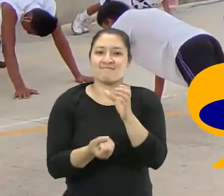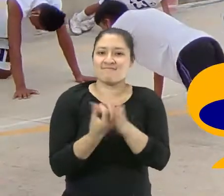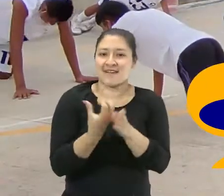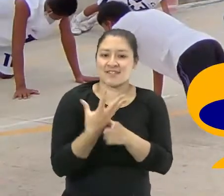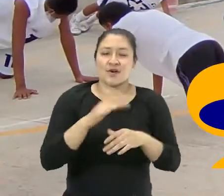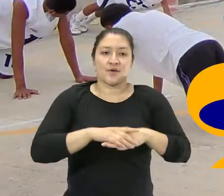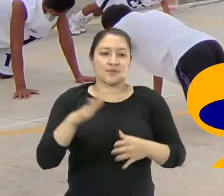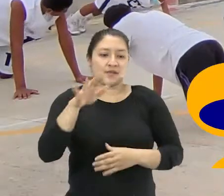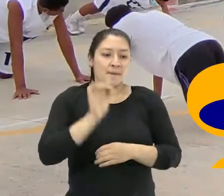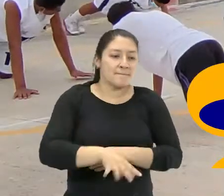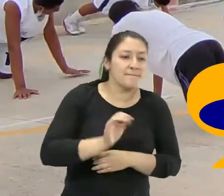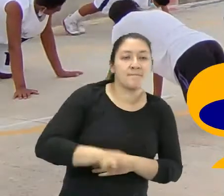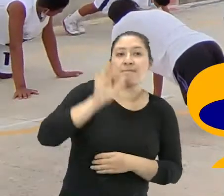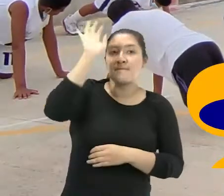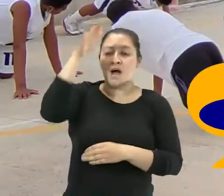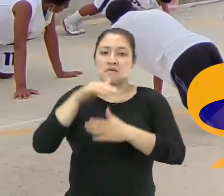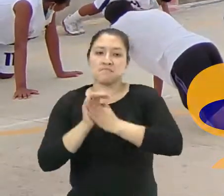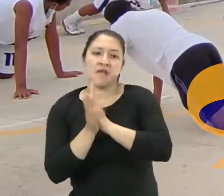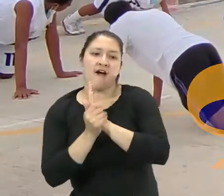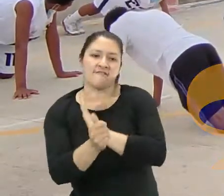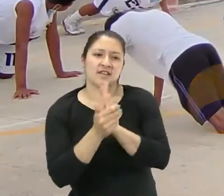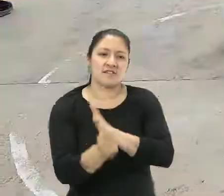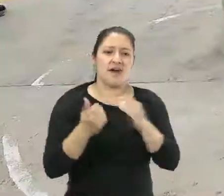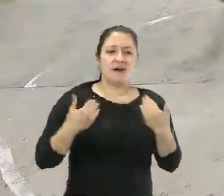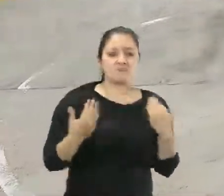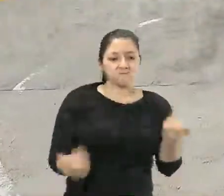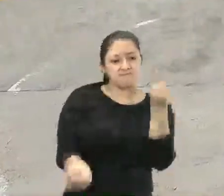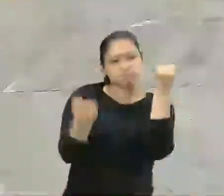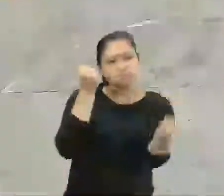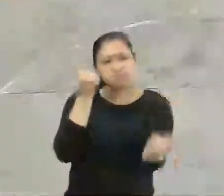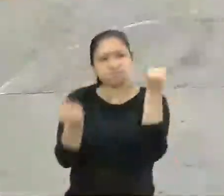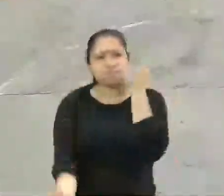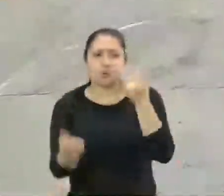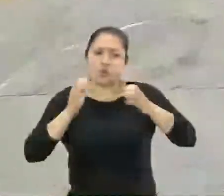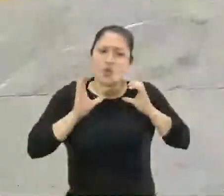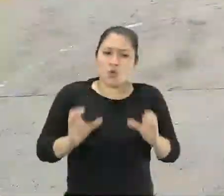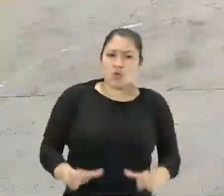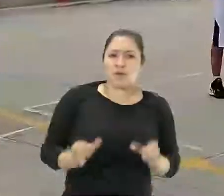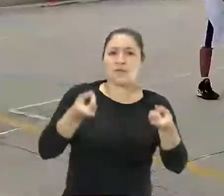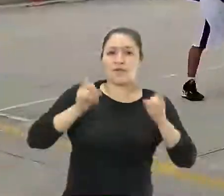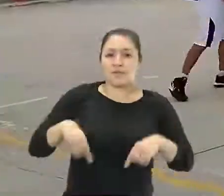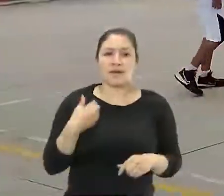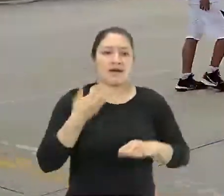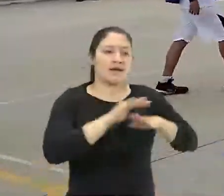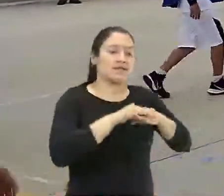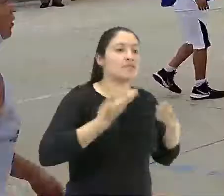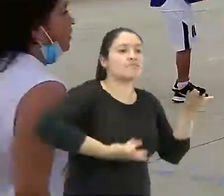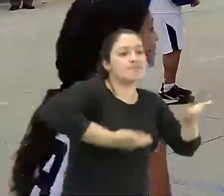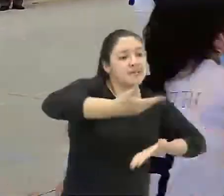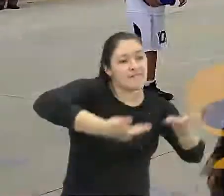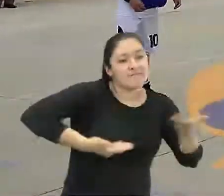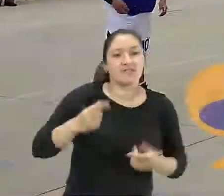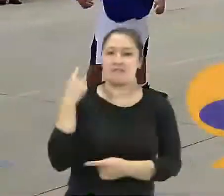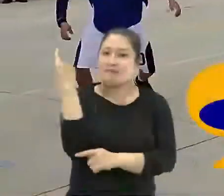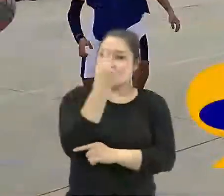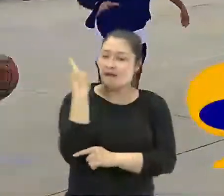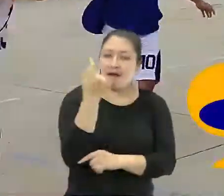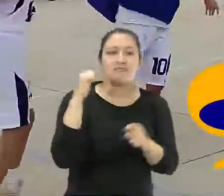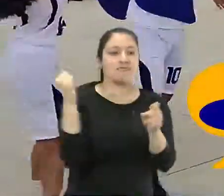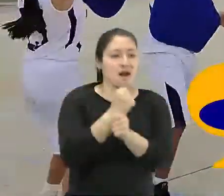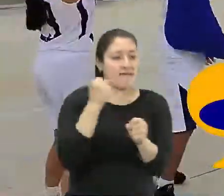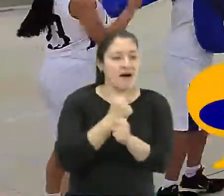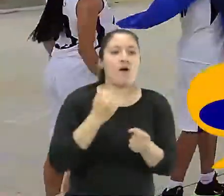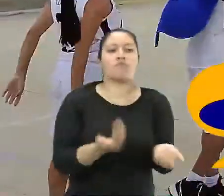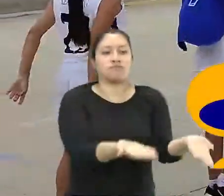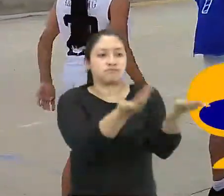trabajando el manejo de balón capacidades físicas también estamos ofreciendo para la comunidad en general el trabajo